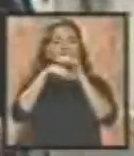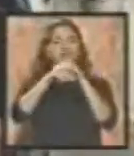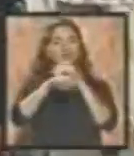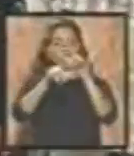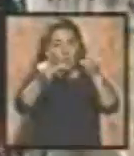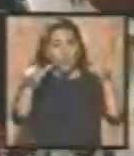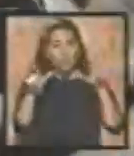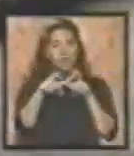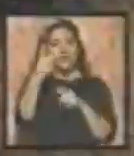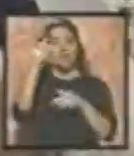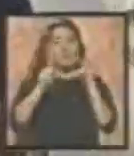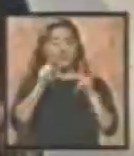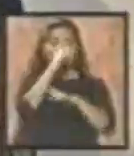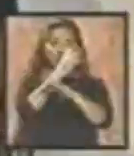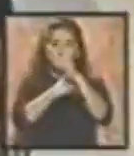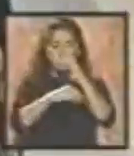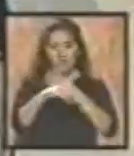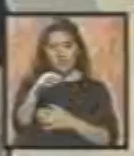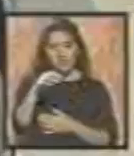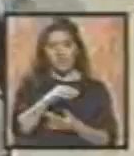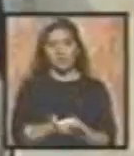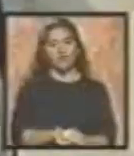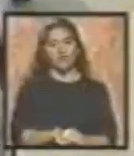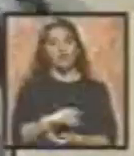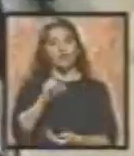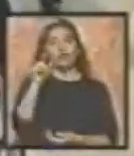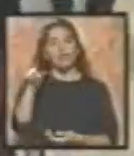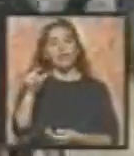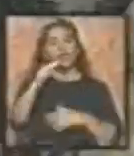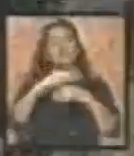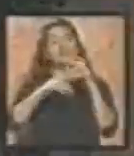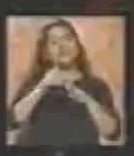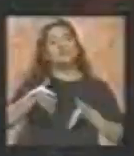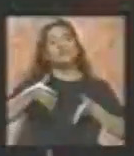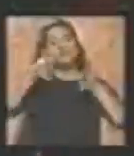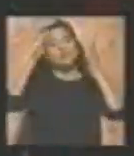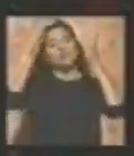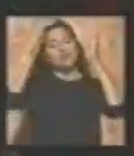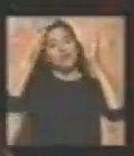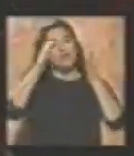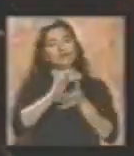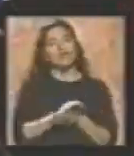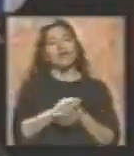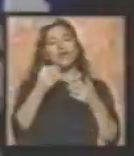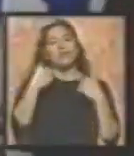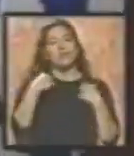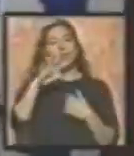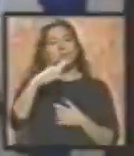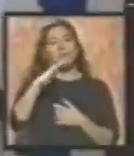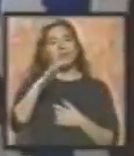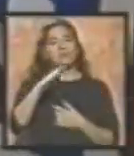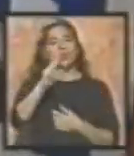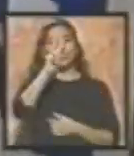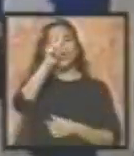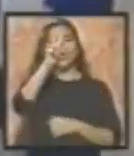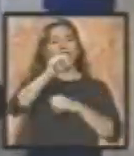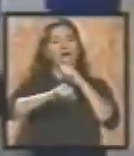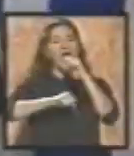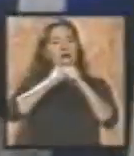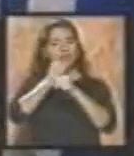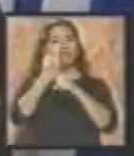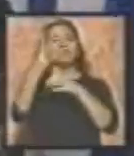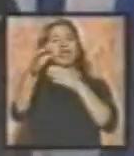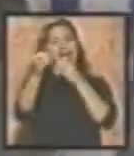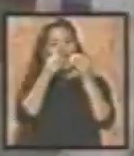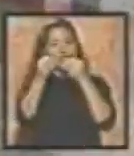adecuadas para personas con discapacidad, y las infraestructuras construidas tienen un máximo de dos años para adecuar